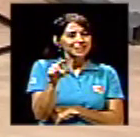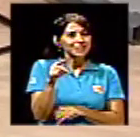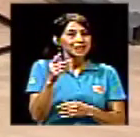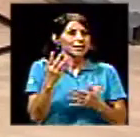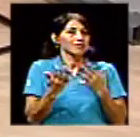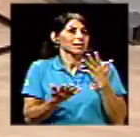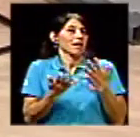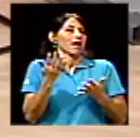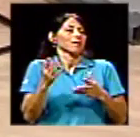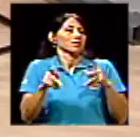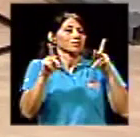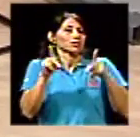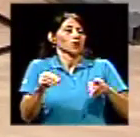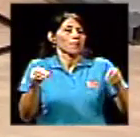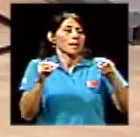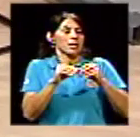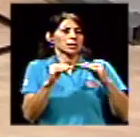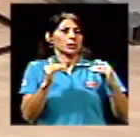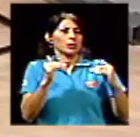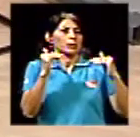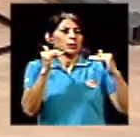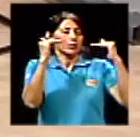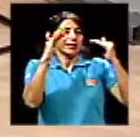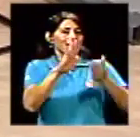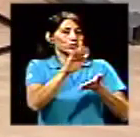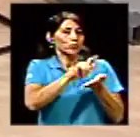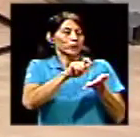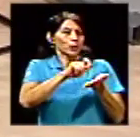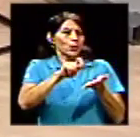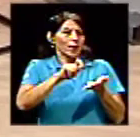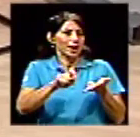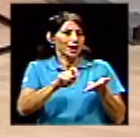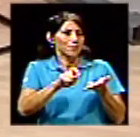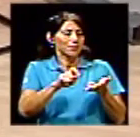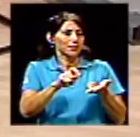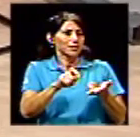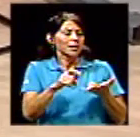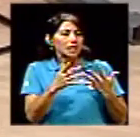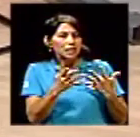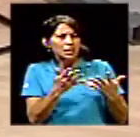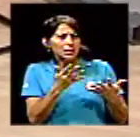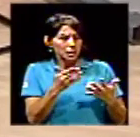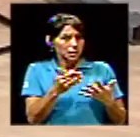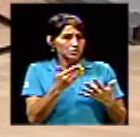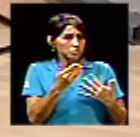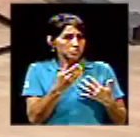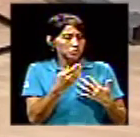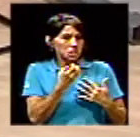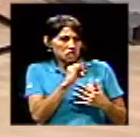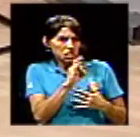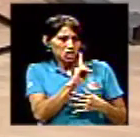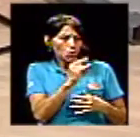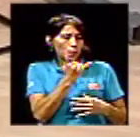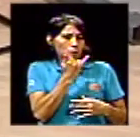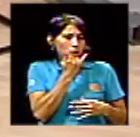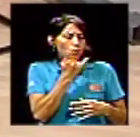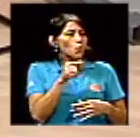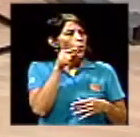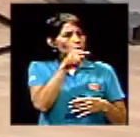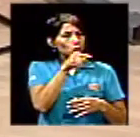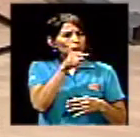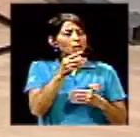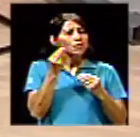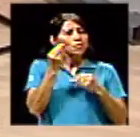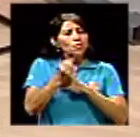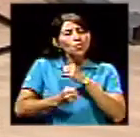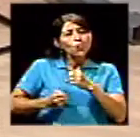de su escuela. Y si yo no entiendo mal, usted asumió por muchos, muchos años,